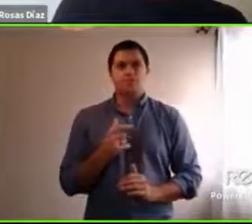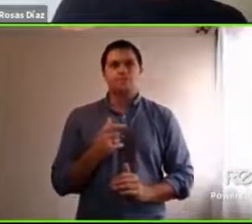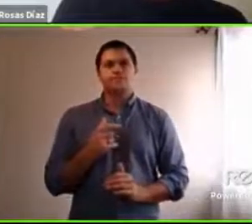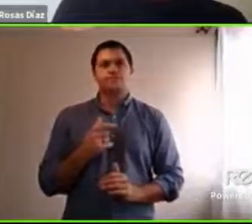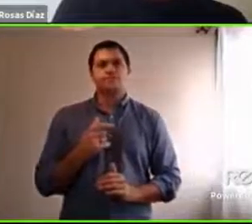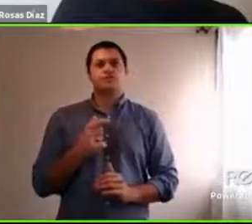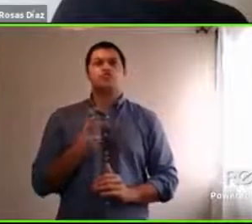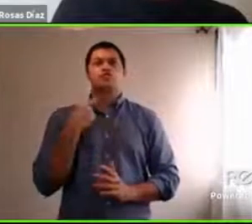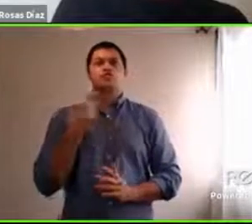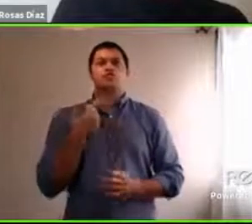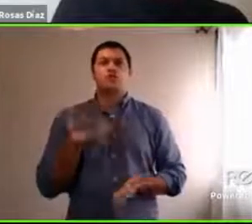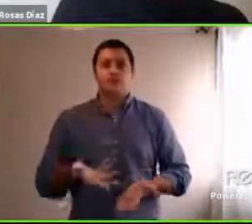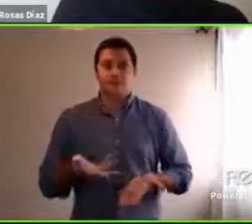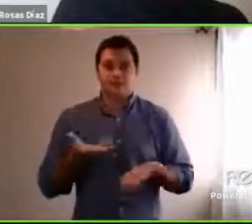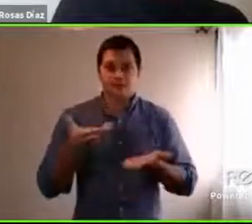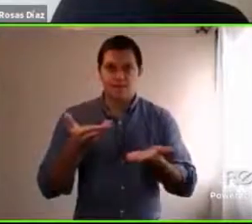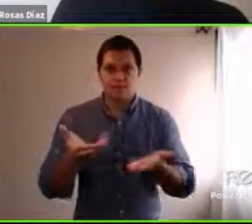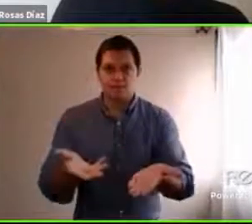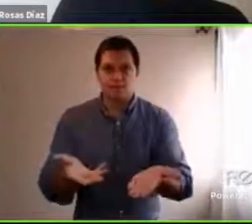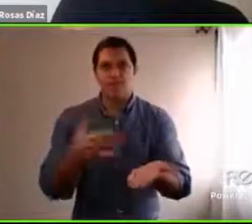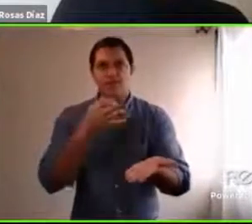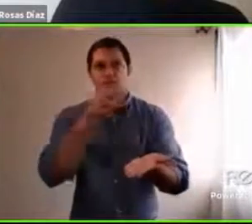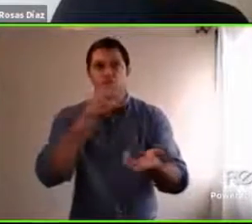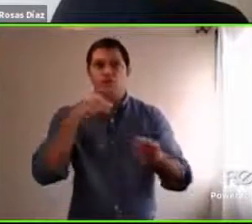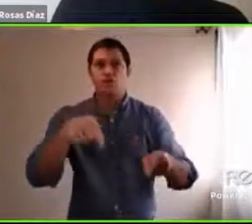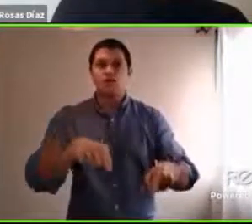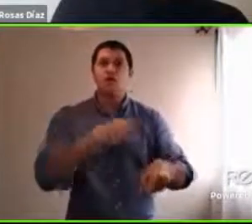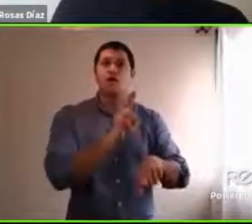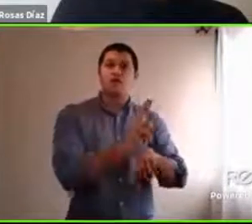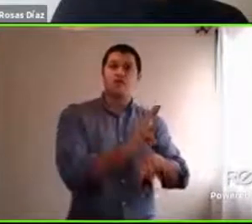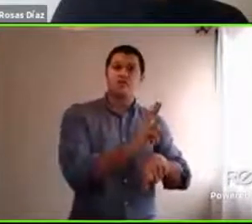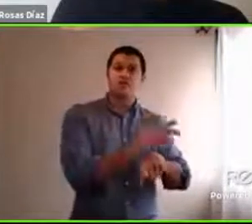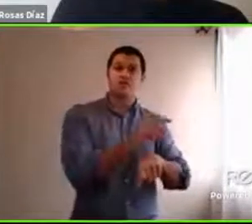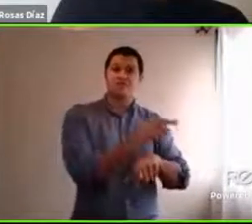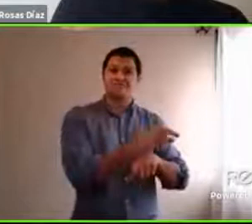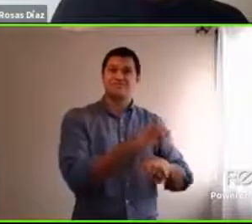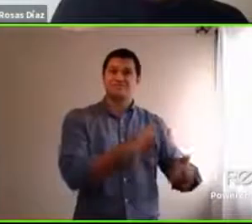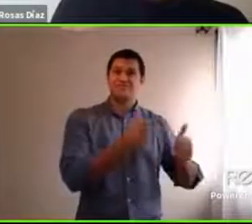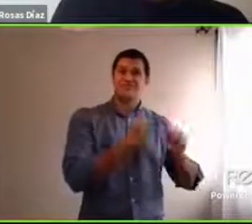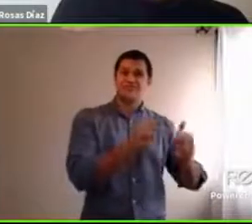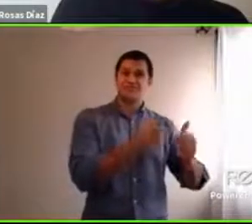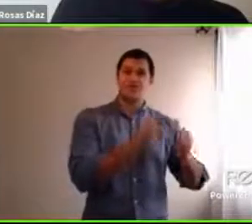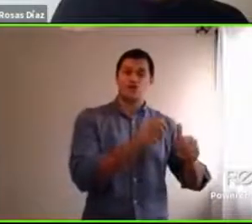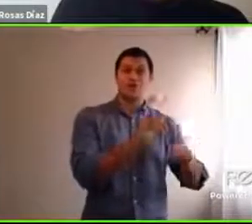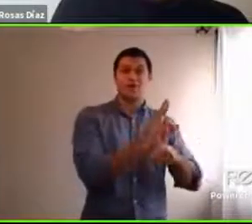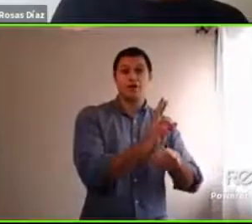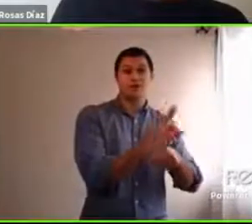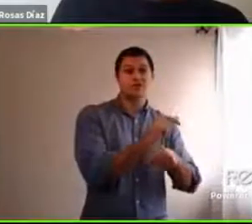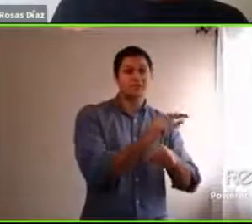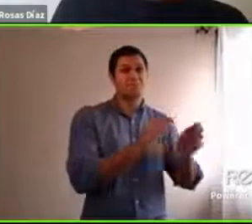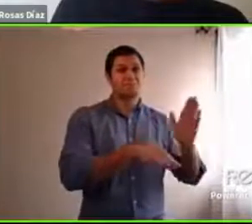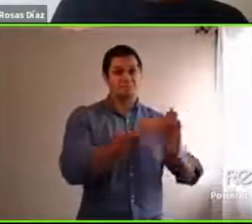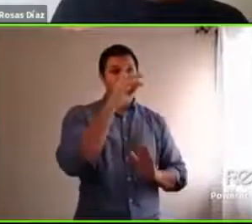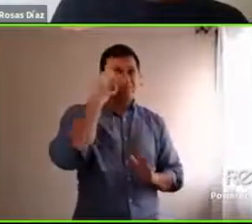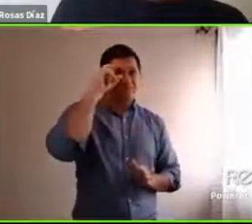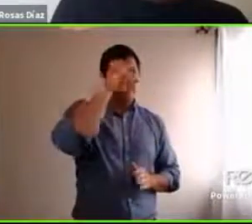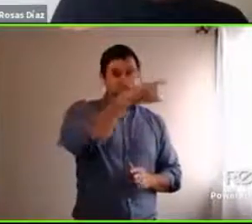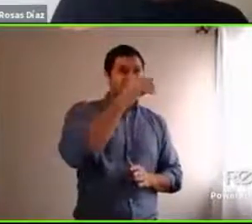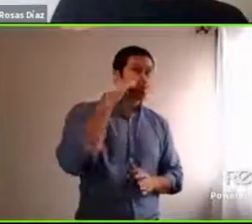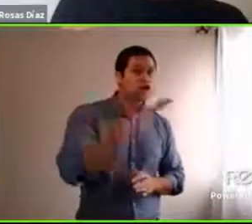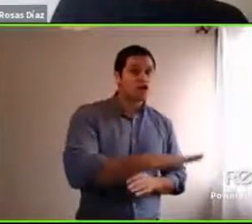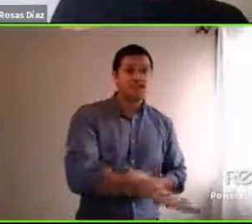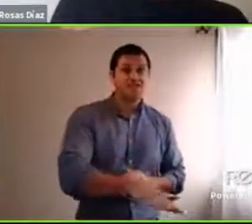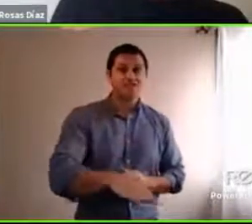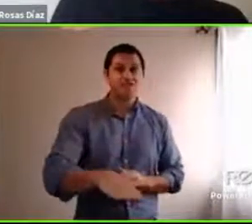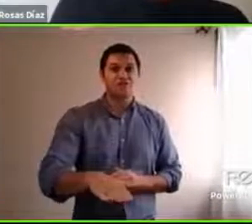poco es que el desafío para los docentes tal vez es mayor para los más chiquititos porque los, cuanto más pequeños son, necesitan